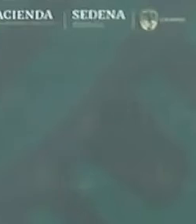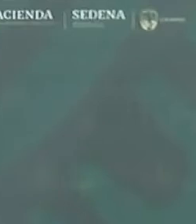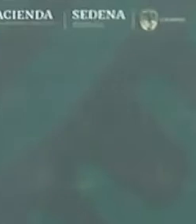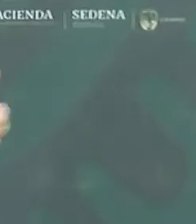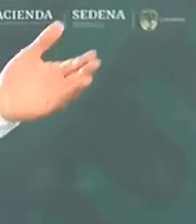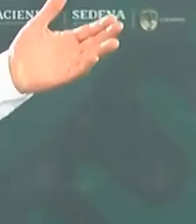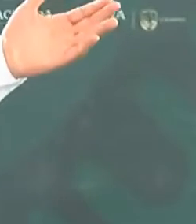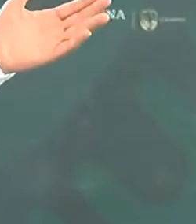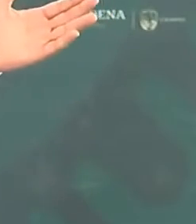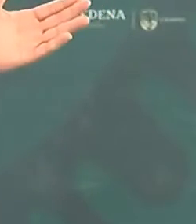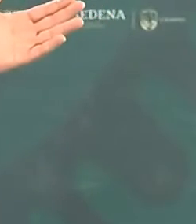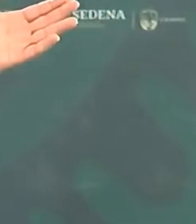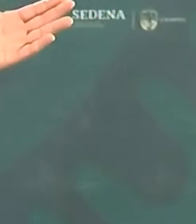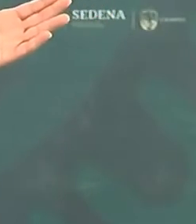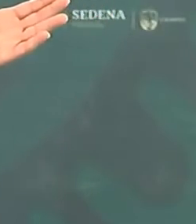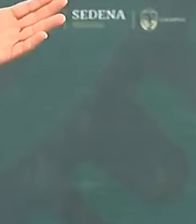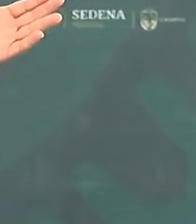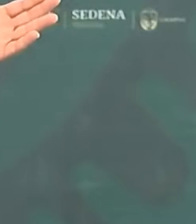además...